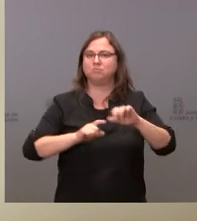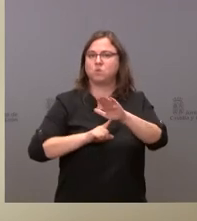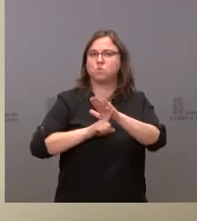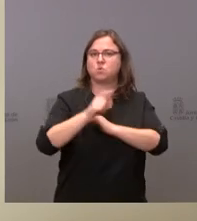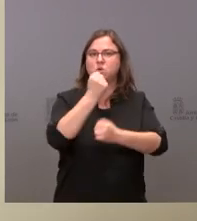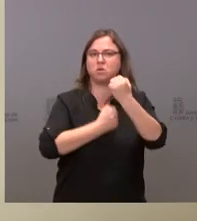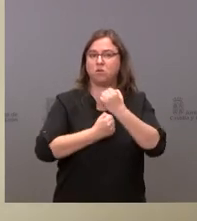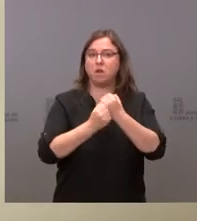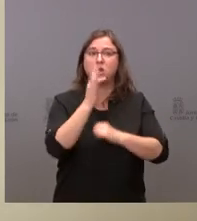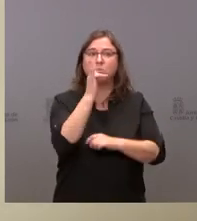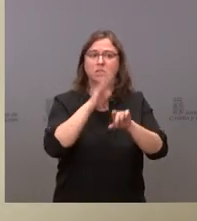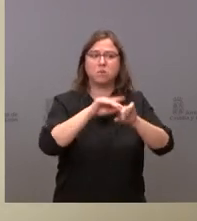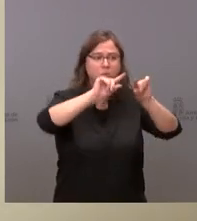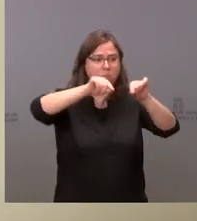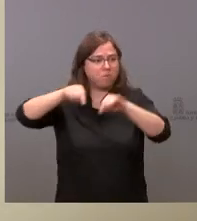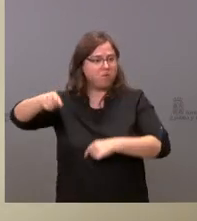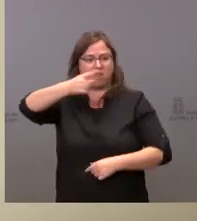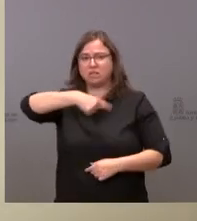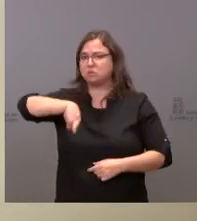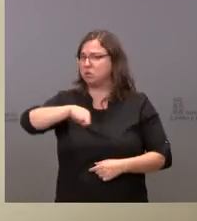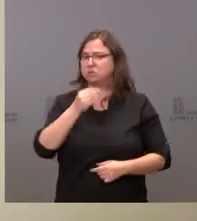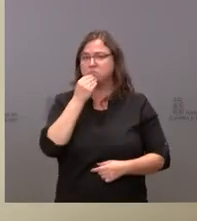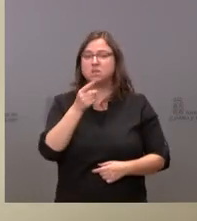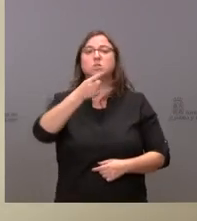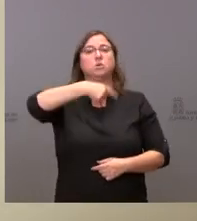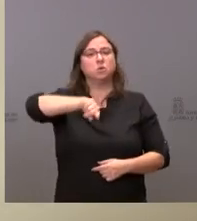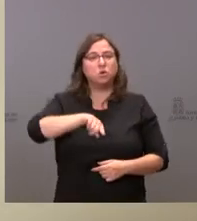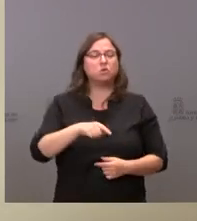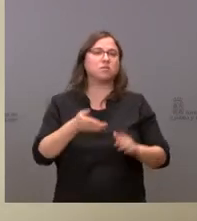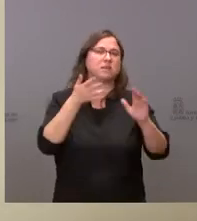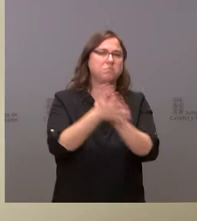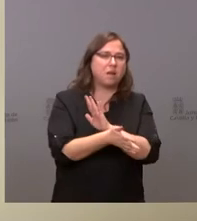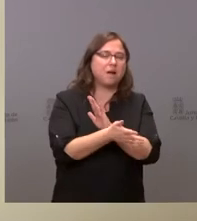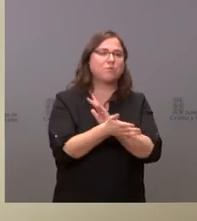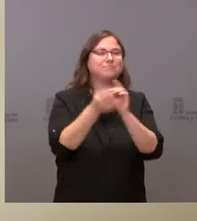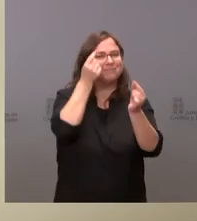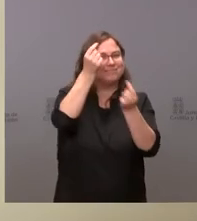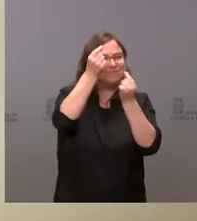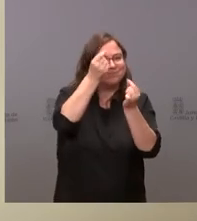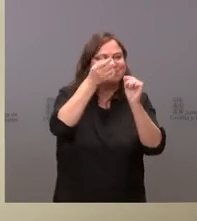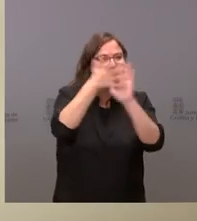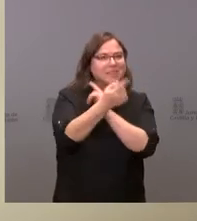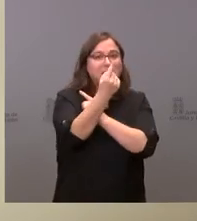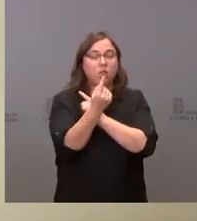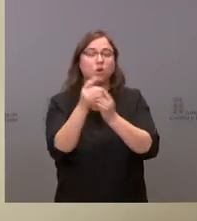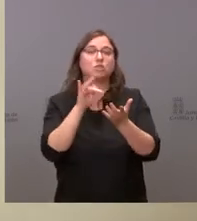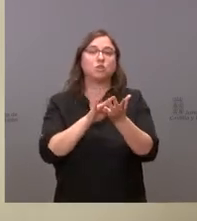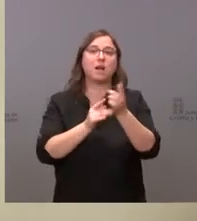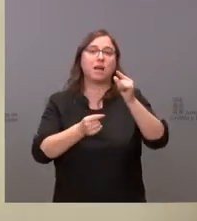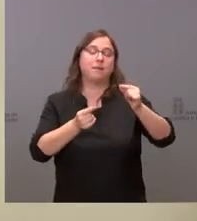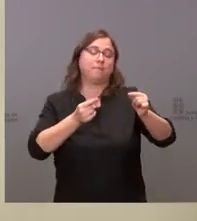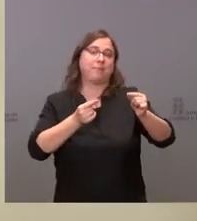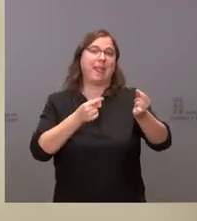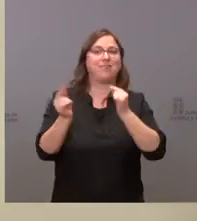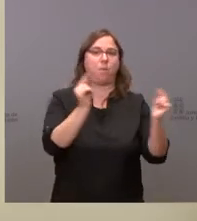todas las provincias. Pasaremos revista a los gastos provincializados a medida en que se abra el debate en el Parlamento, es